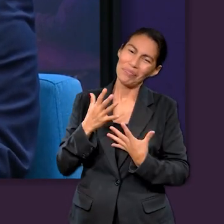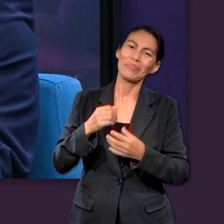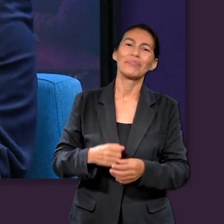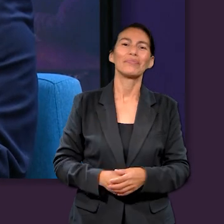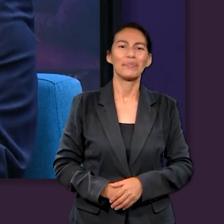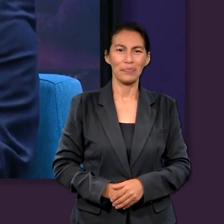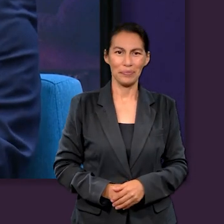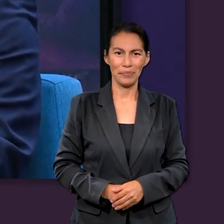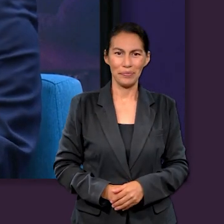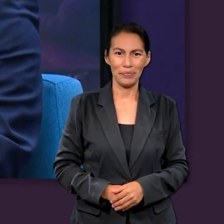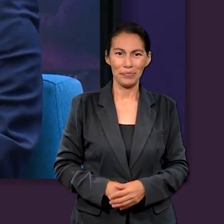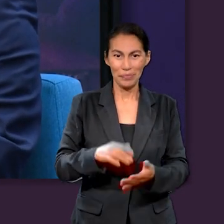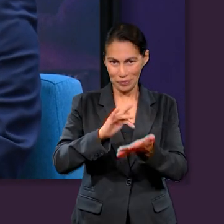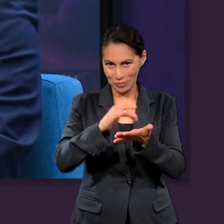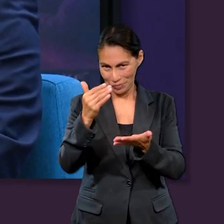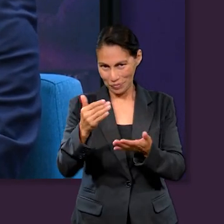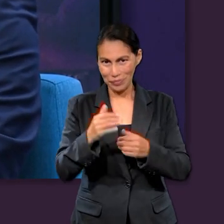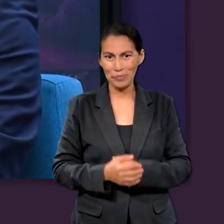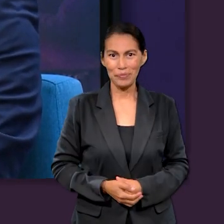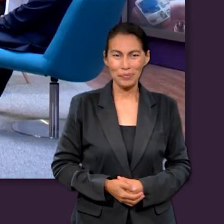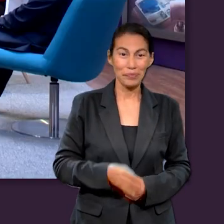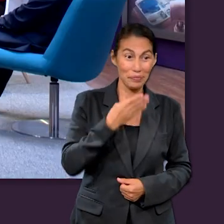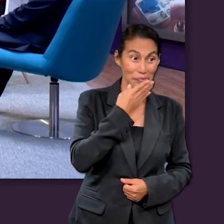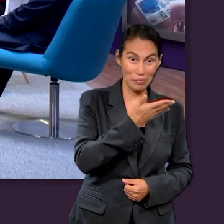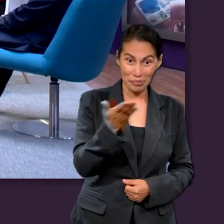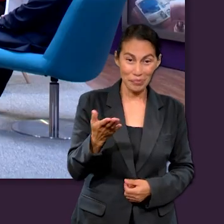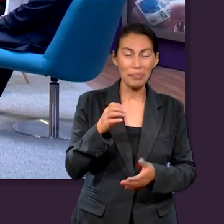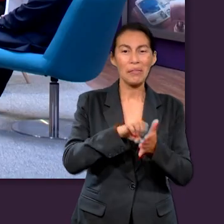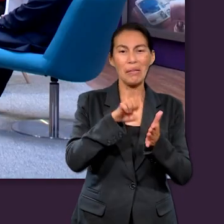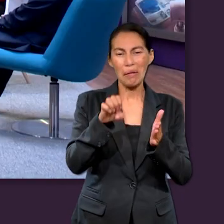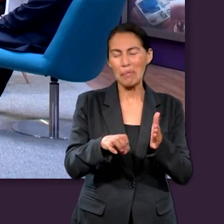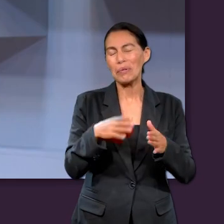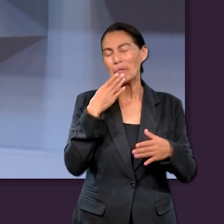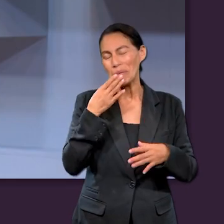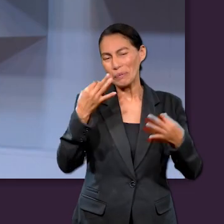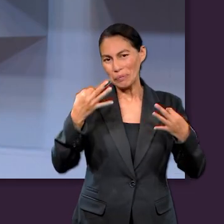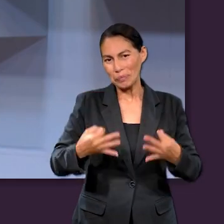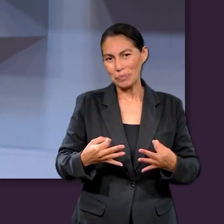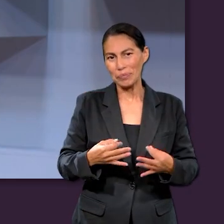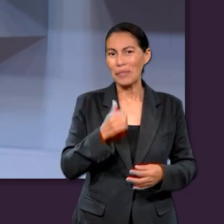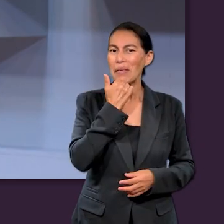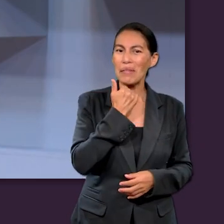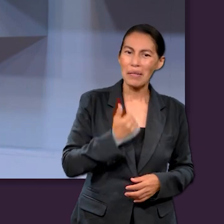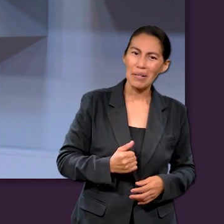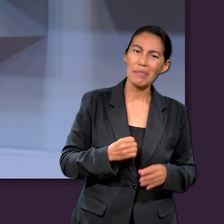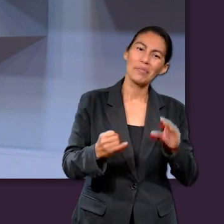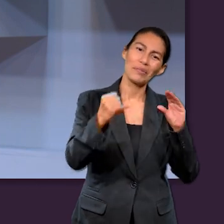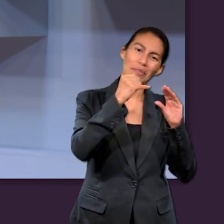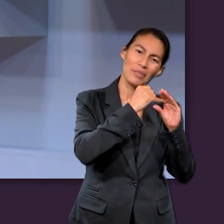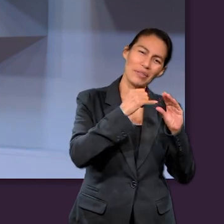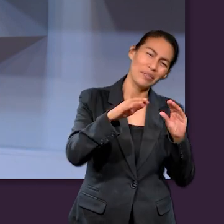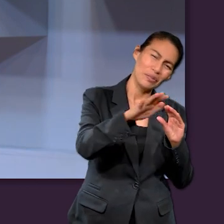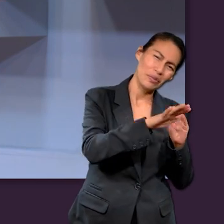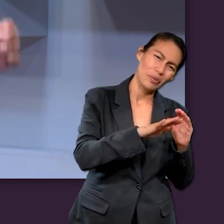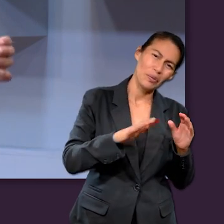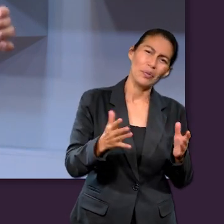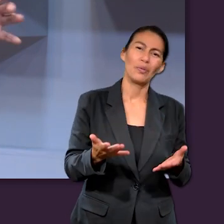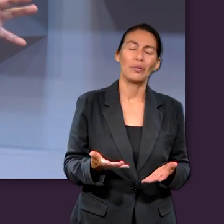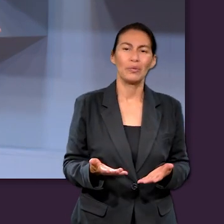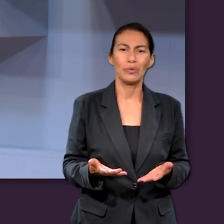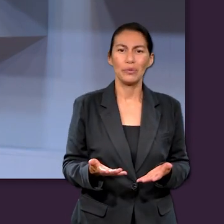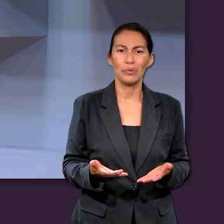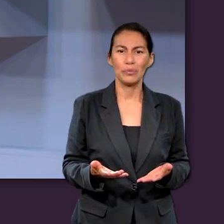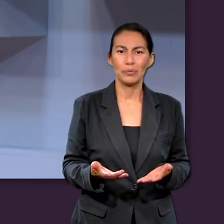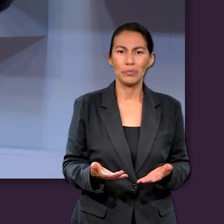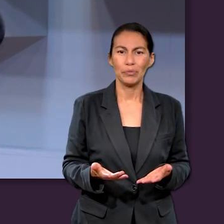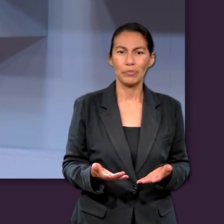que por medio de la fe las podemos obtener. Gracias. Qué buenos ejemplos. Abraham, Jonás